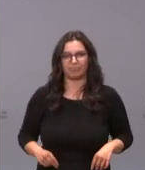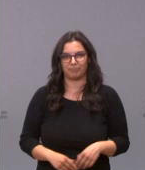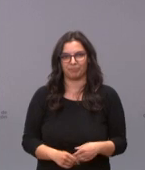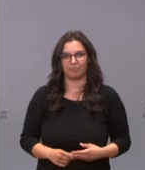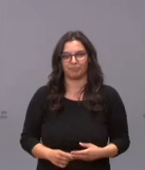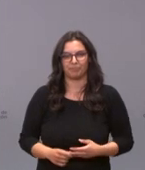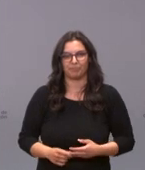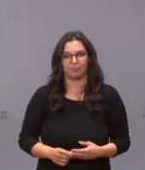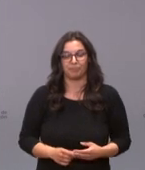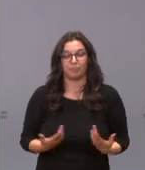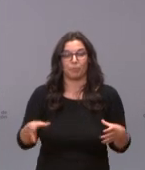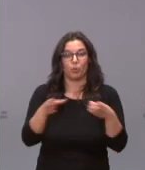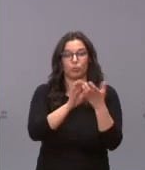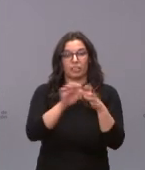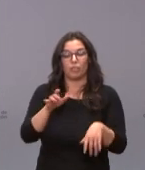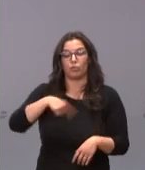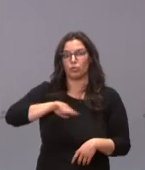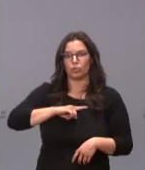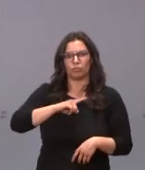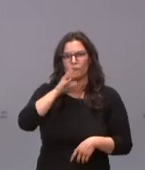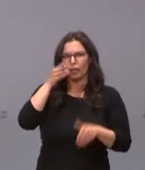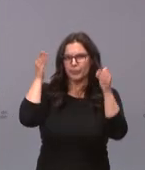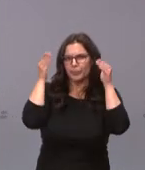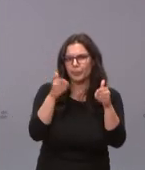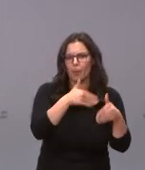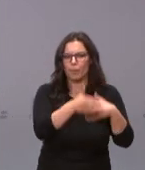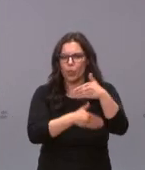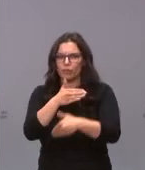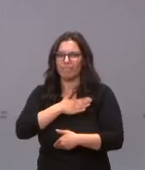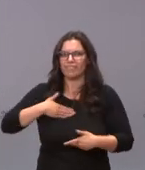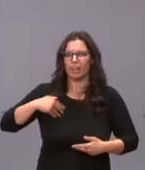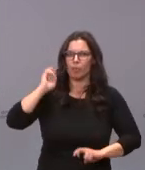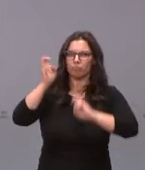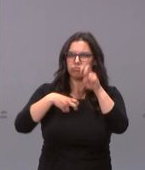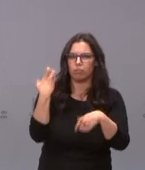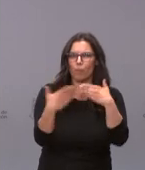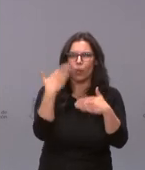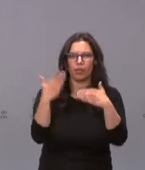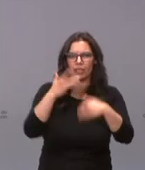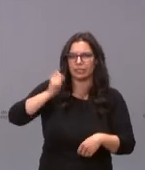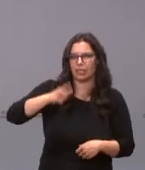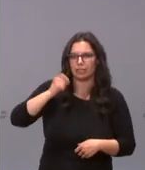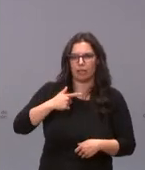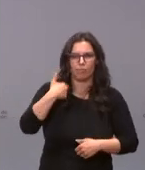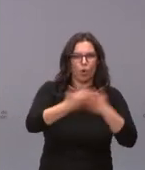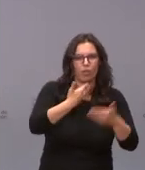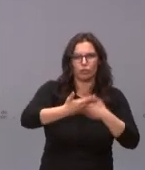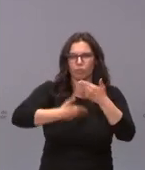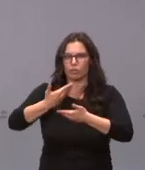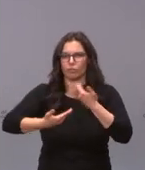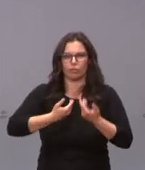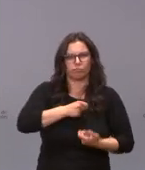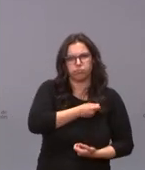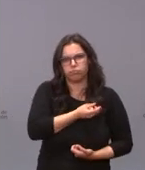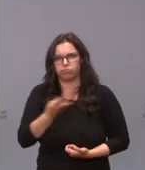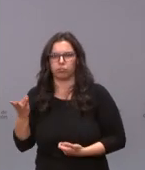En la Junta de Castilla y León estamos inmersos en un proceso de modernización constante trabajando en cuantos procesos y herramientas sean necesarios